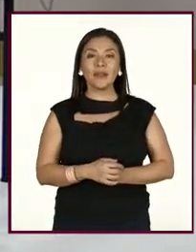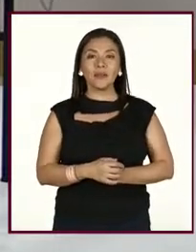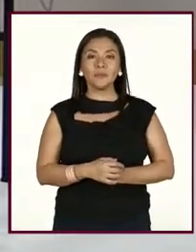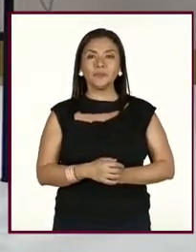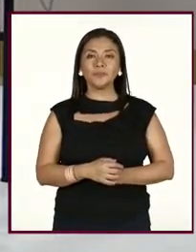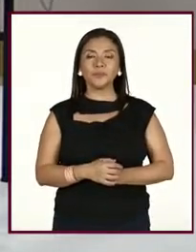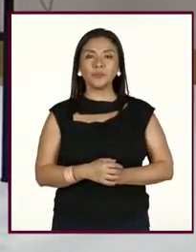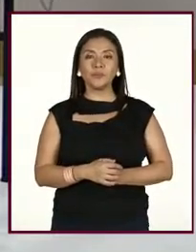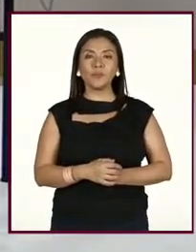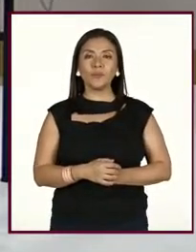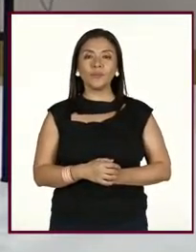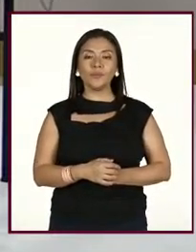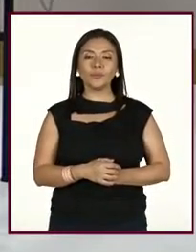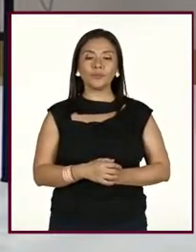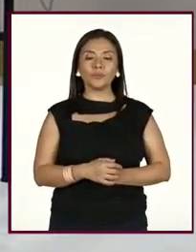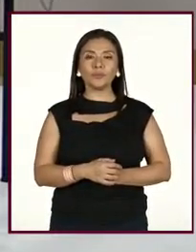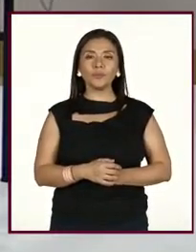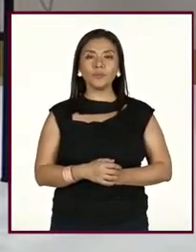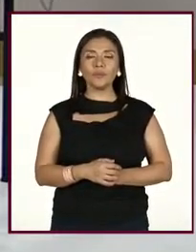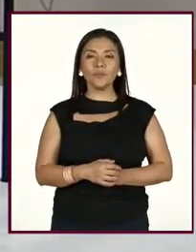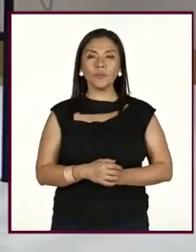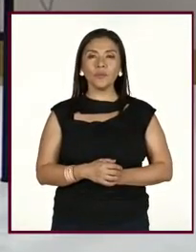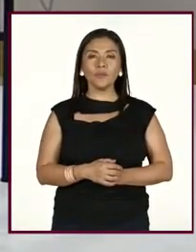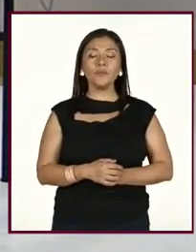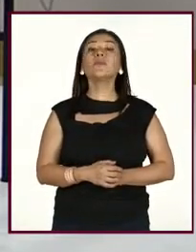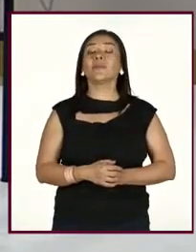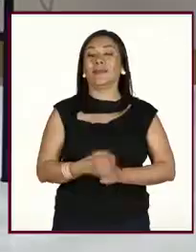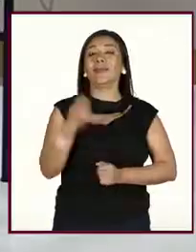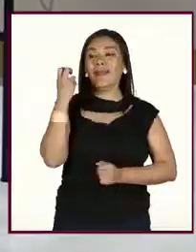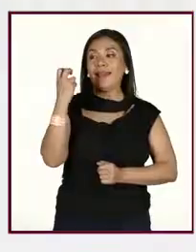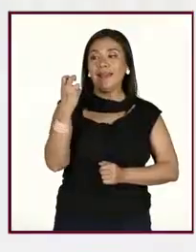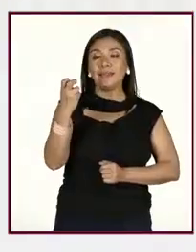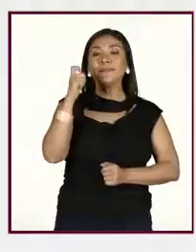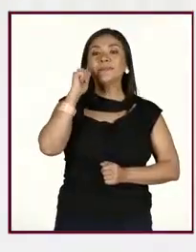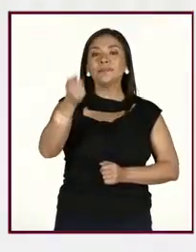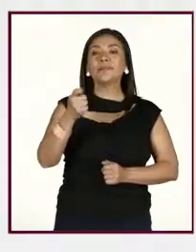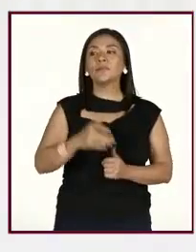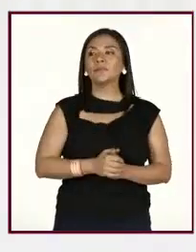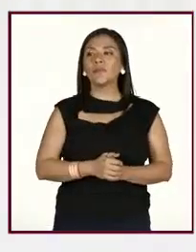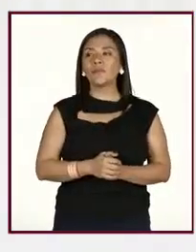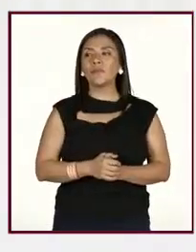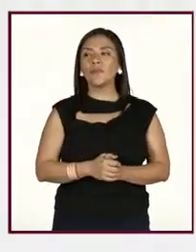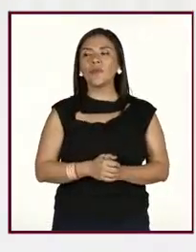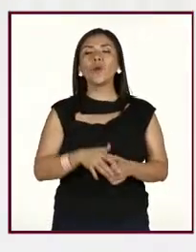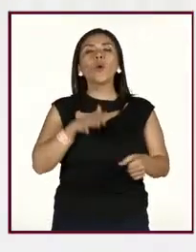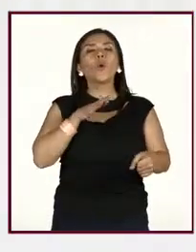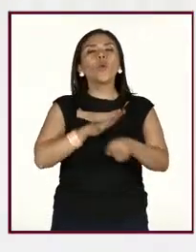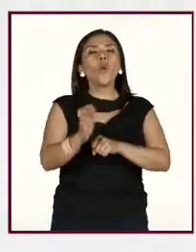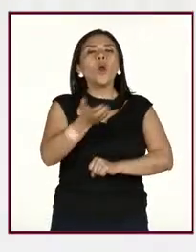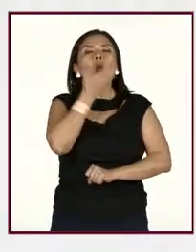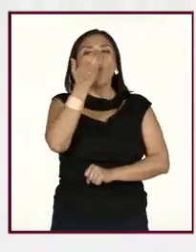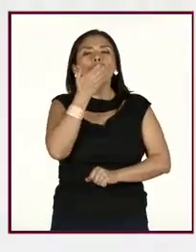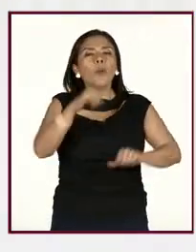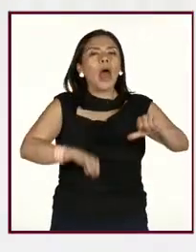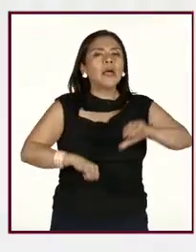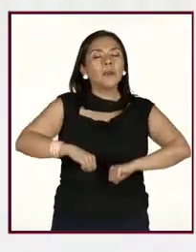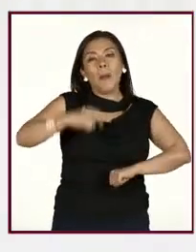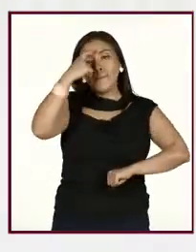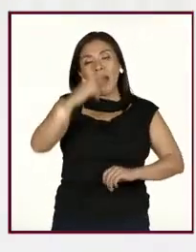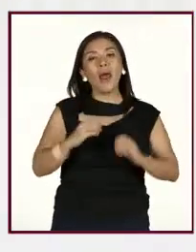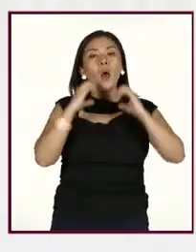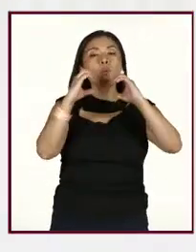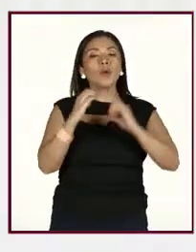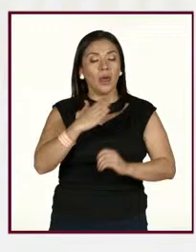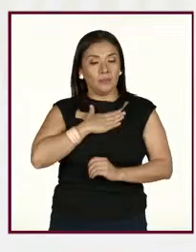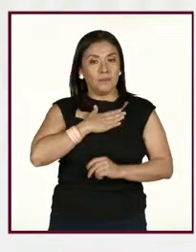Adelante, bueno, tenemos entonces hábitos. Ajá, aquí tenemos pues justamente hábitos para mejorar el autocuidado